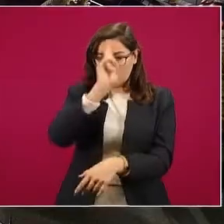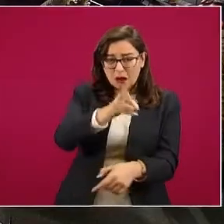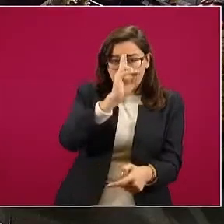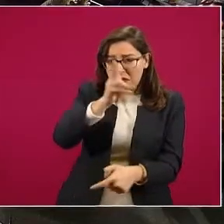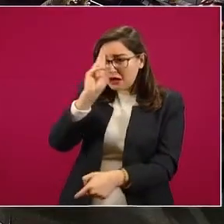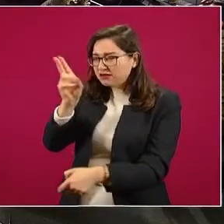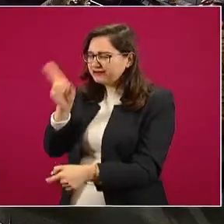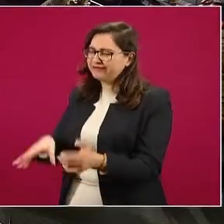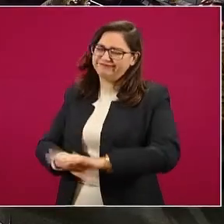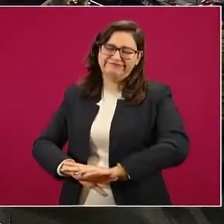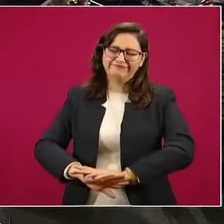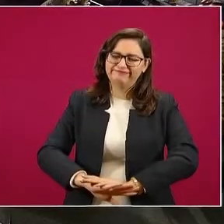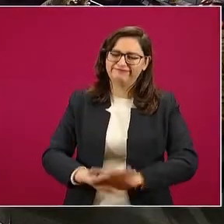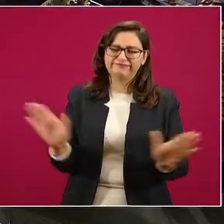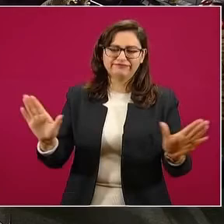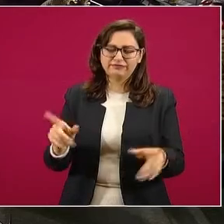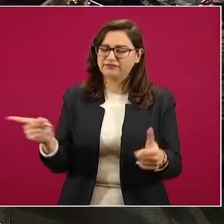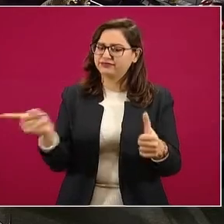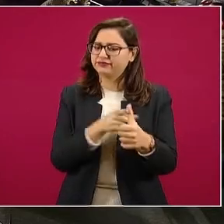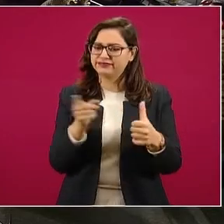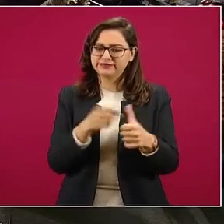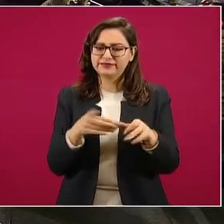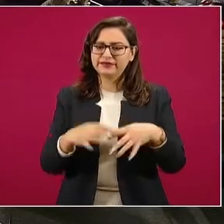la libertad ante todo.